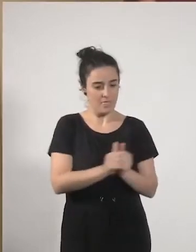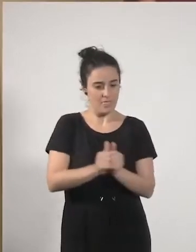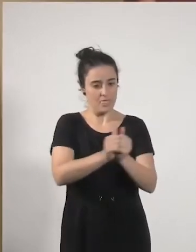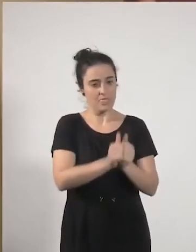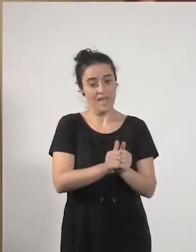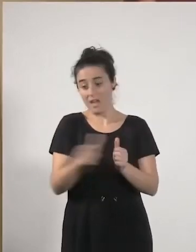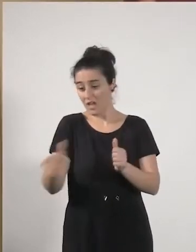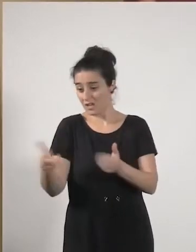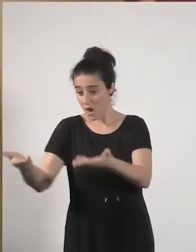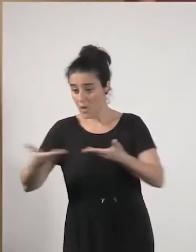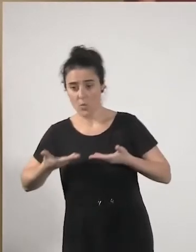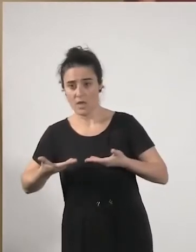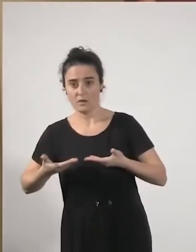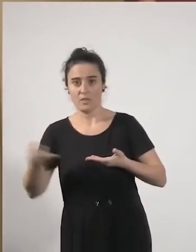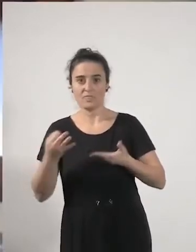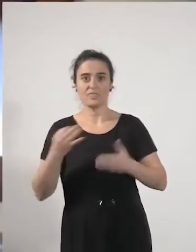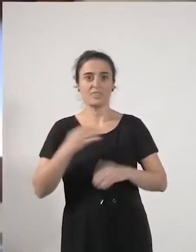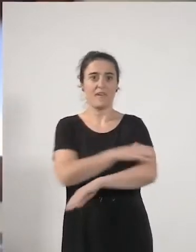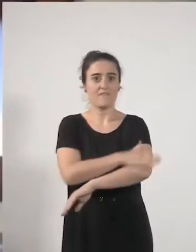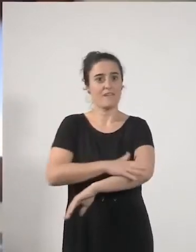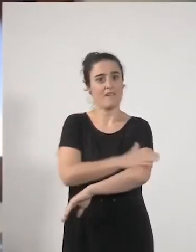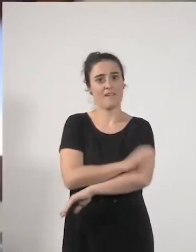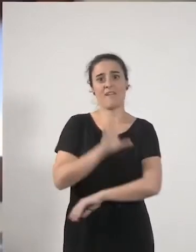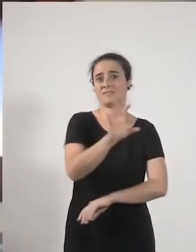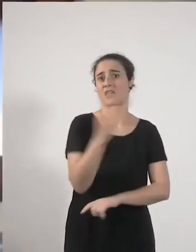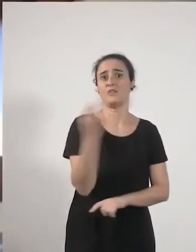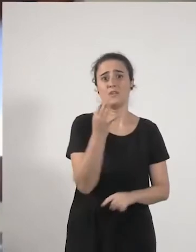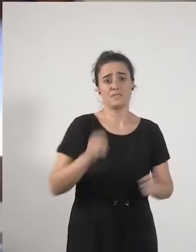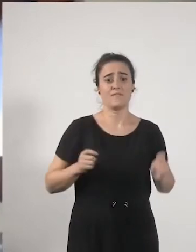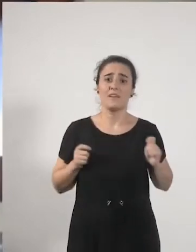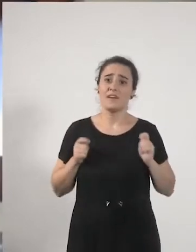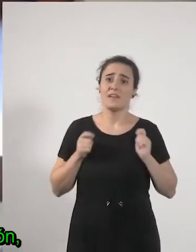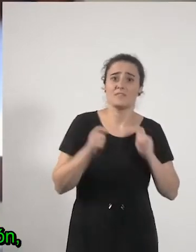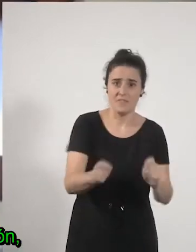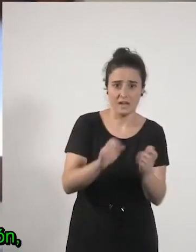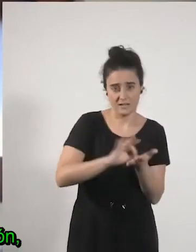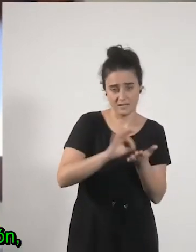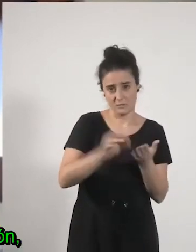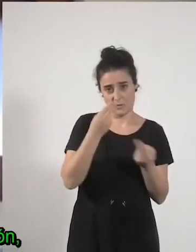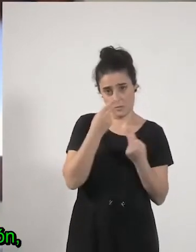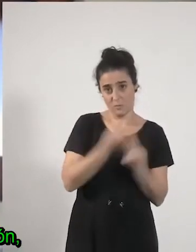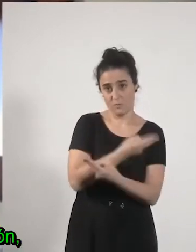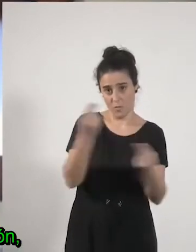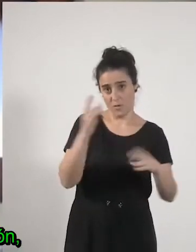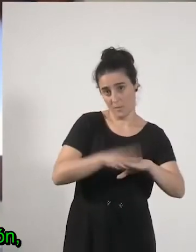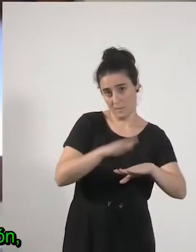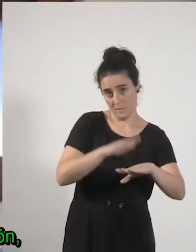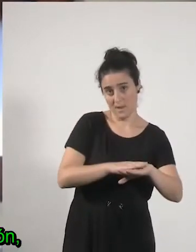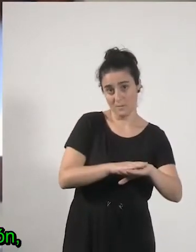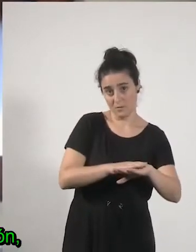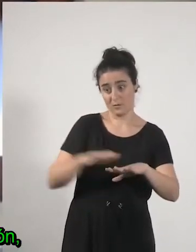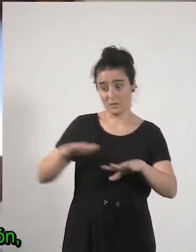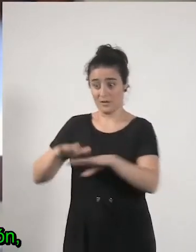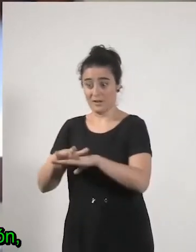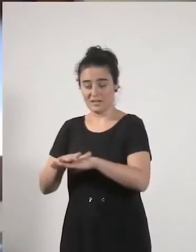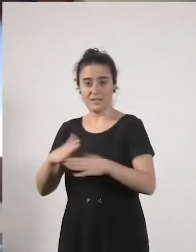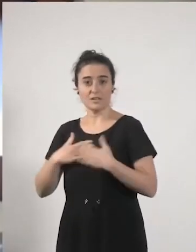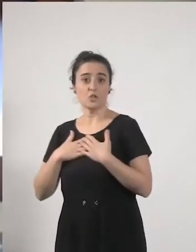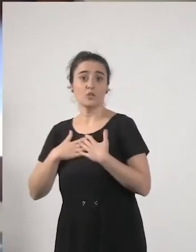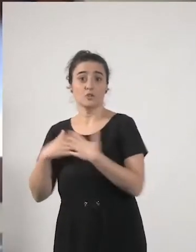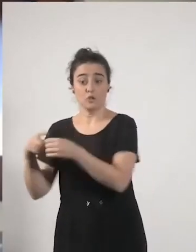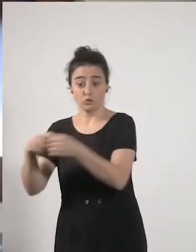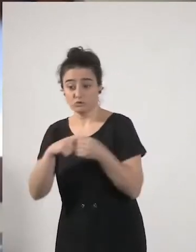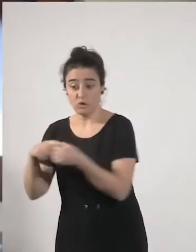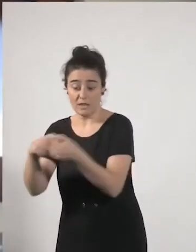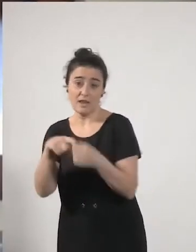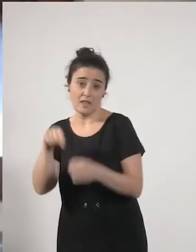garantizados por el estado no puedes depender de las redes de solidaridad que son muy necesarias cuando el estado no hace su función pero tiene que